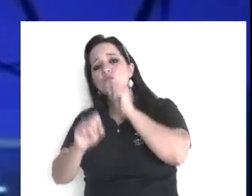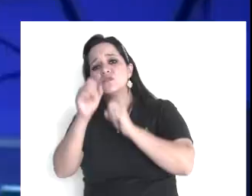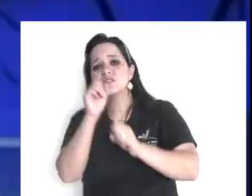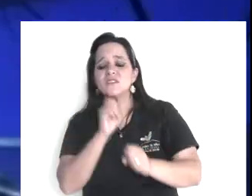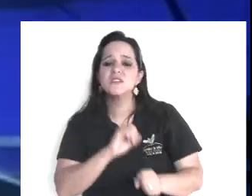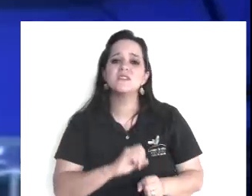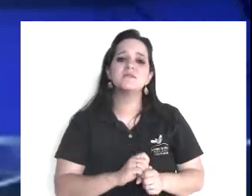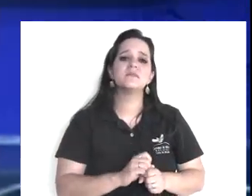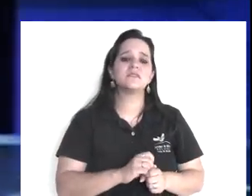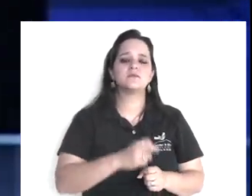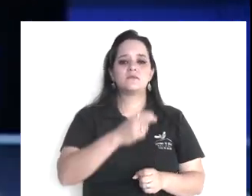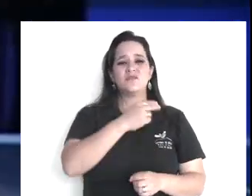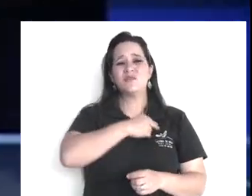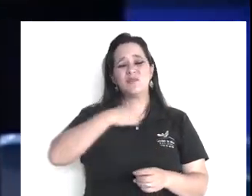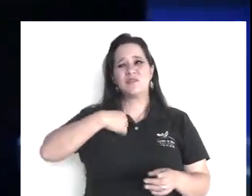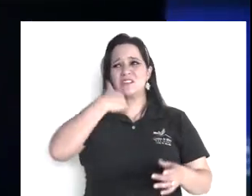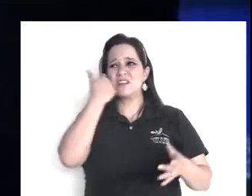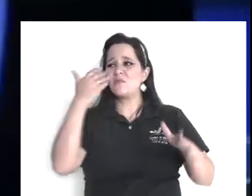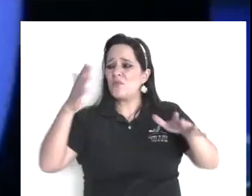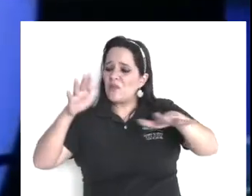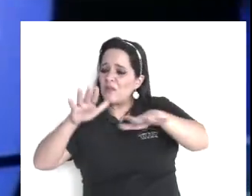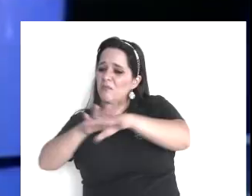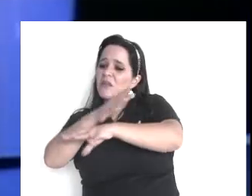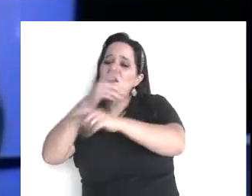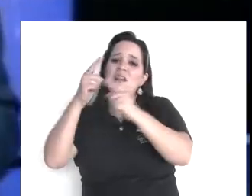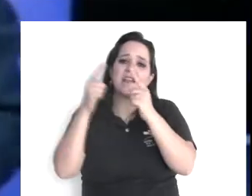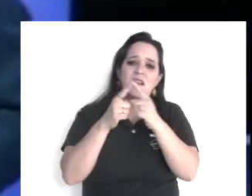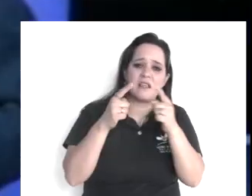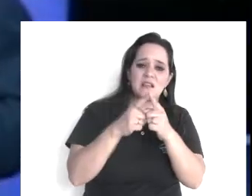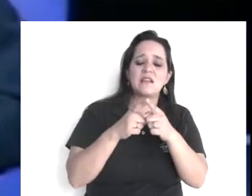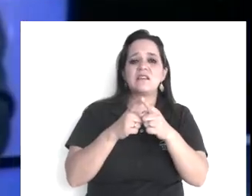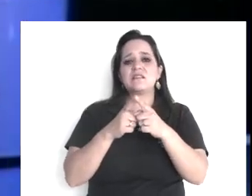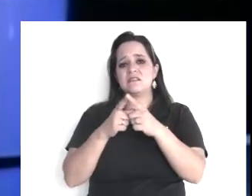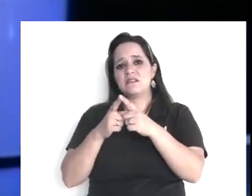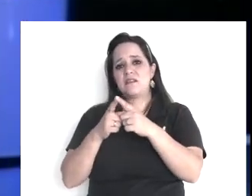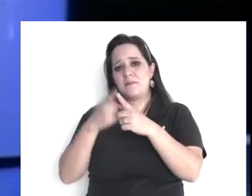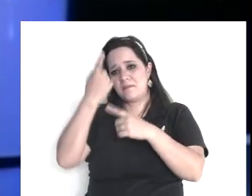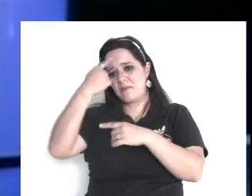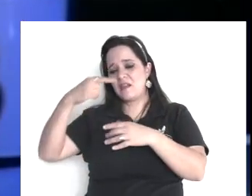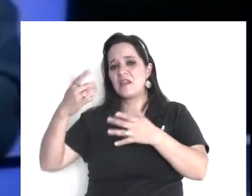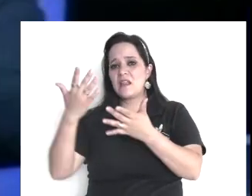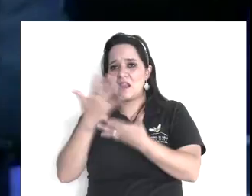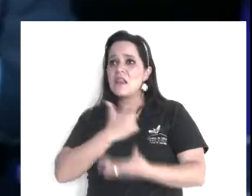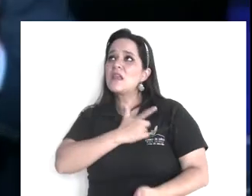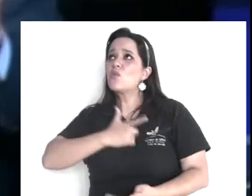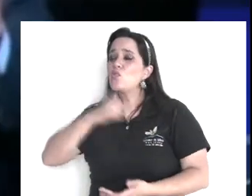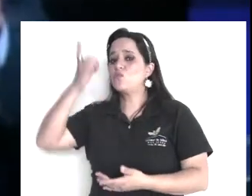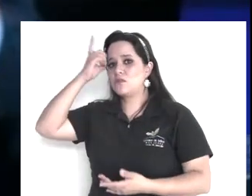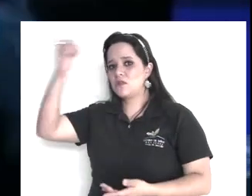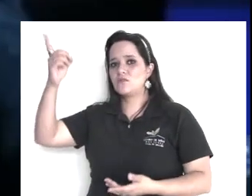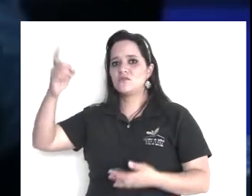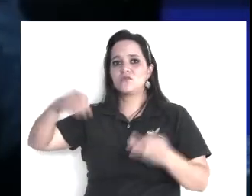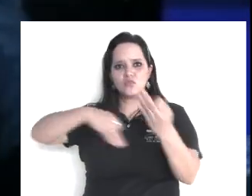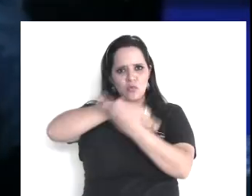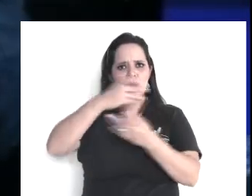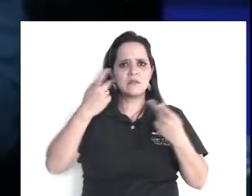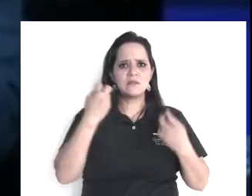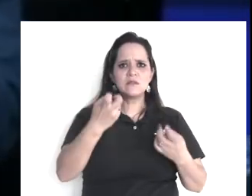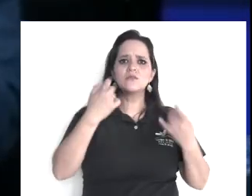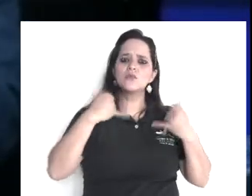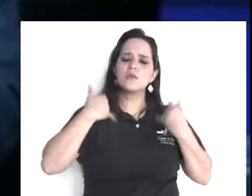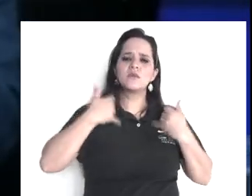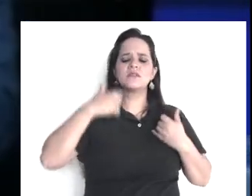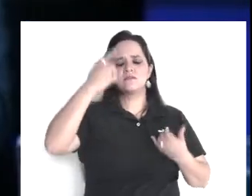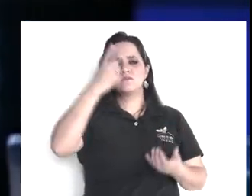reformadores, voy a evitar decir, hombres, todos sabemos quiénes son, todos ellos querían, creían tener la